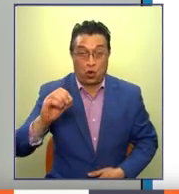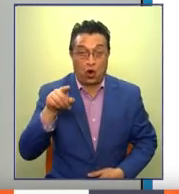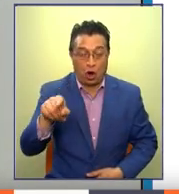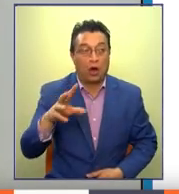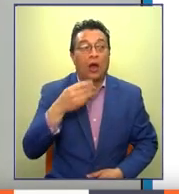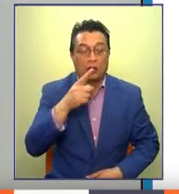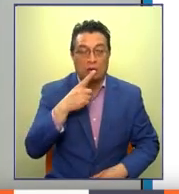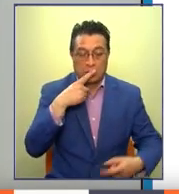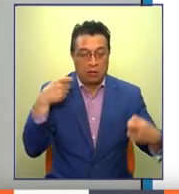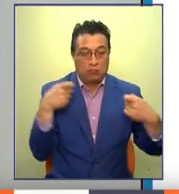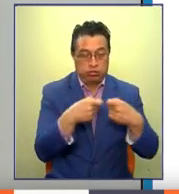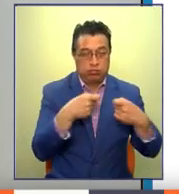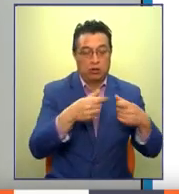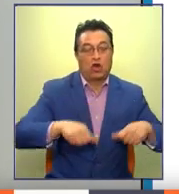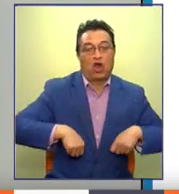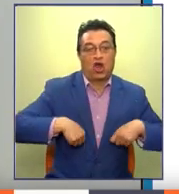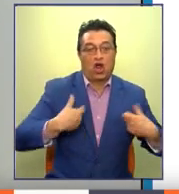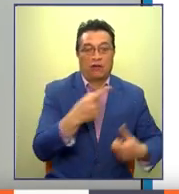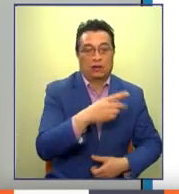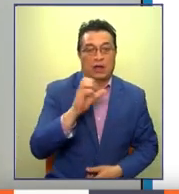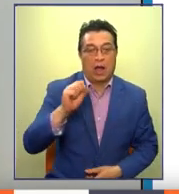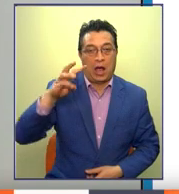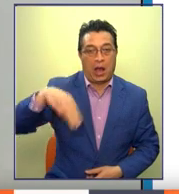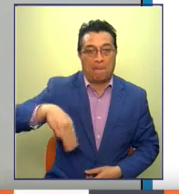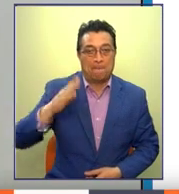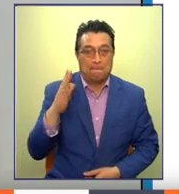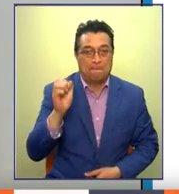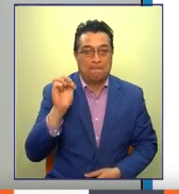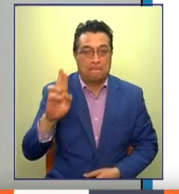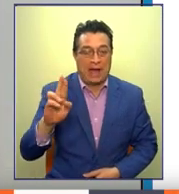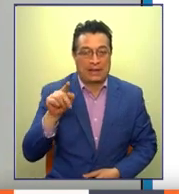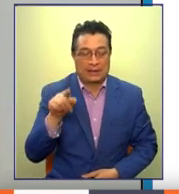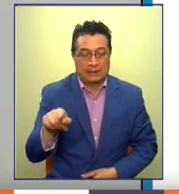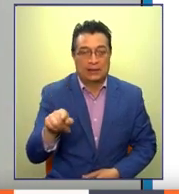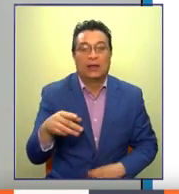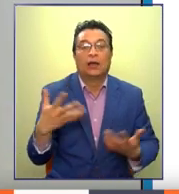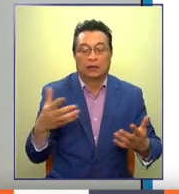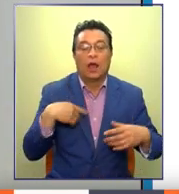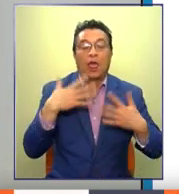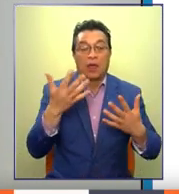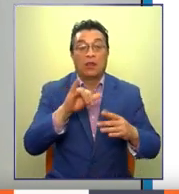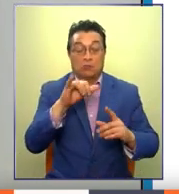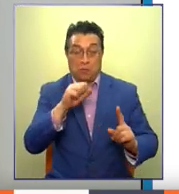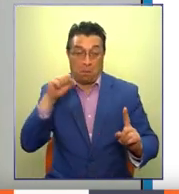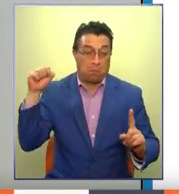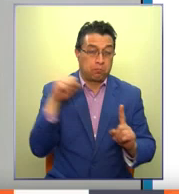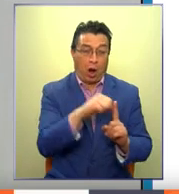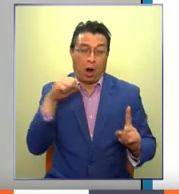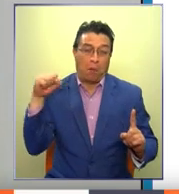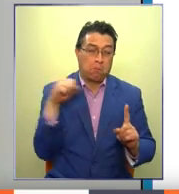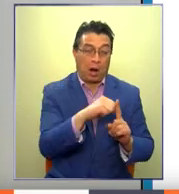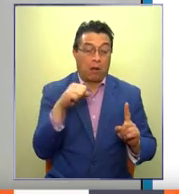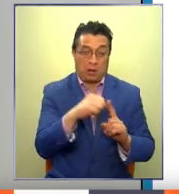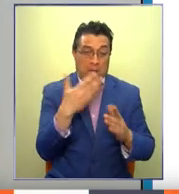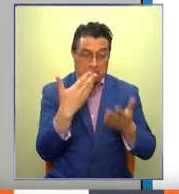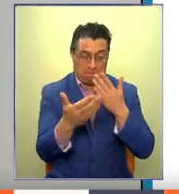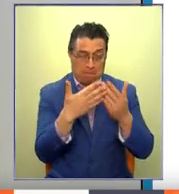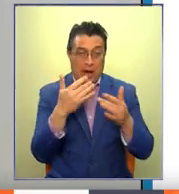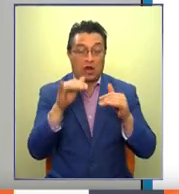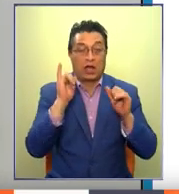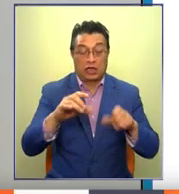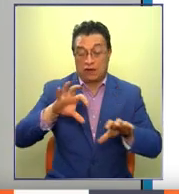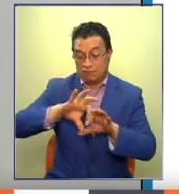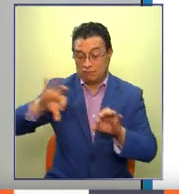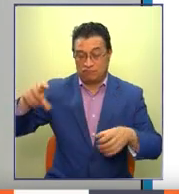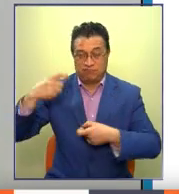discusión con la adolescente Ámbar DSL, tras la cual procedió a golpearla repetidas veces con sus manos y con un objeto